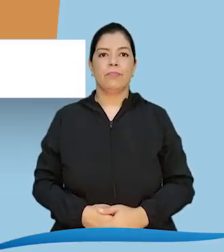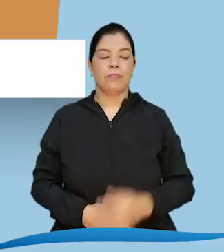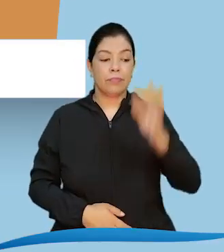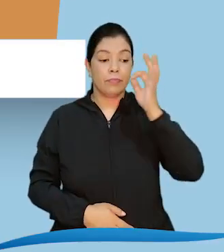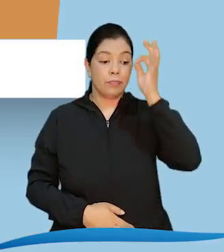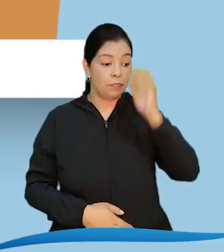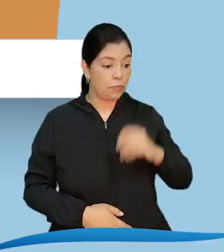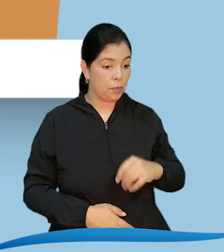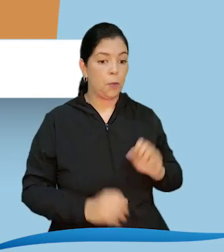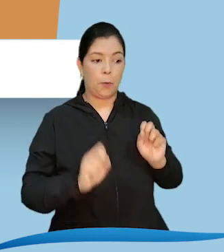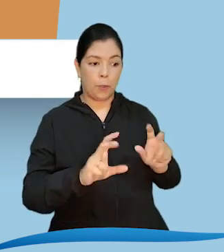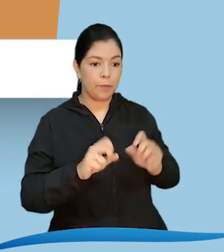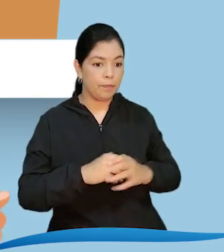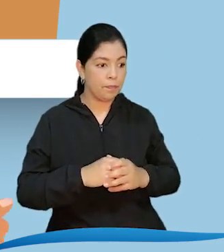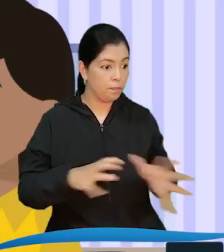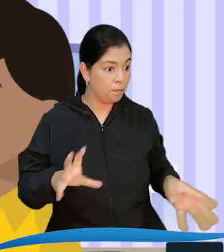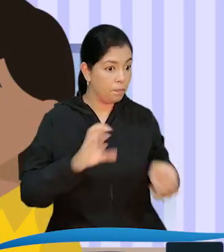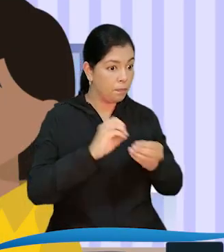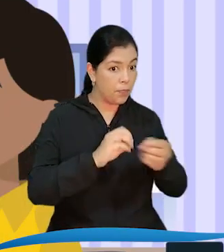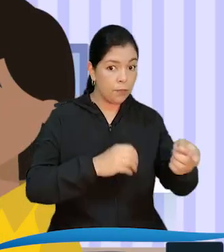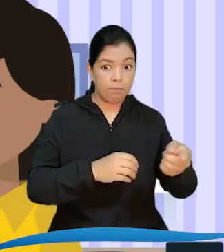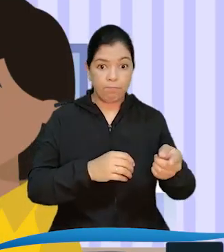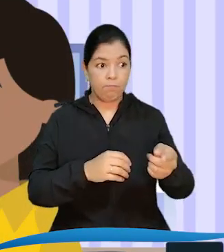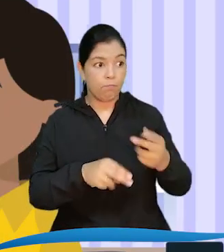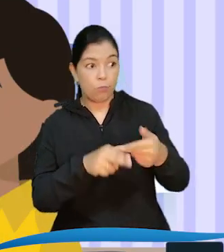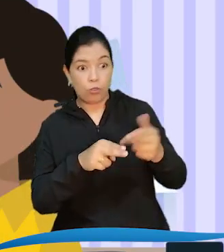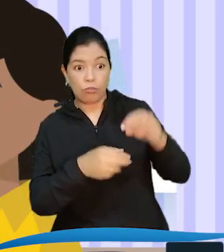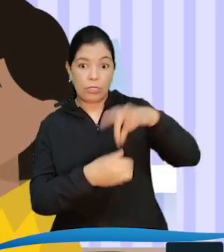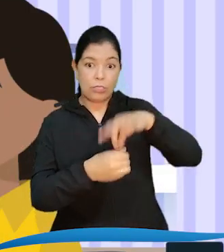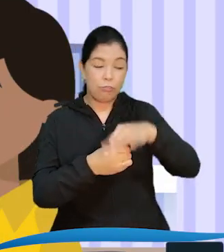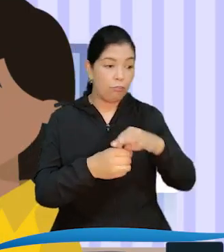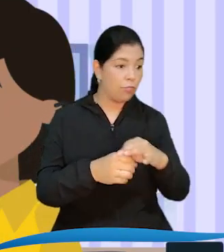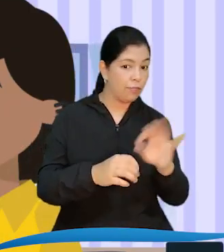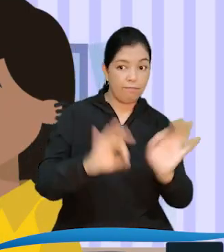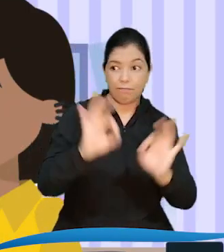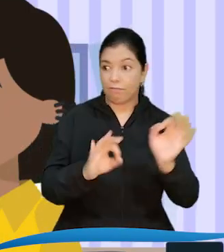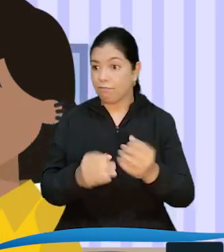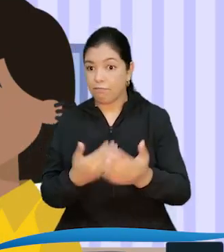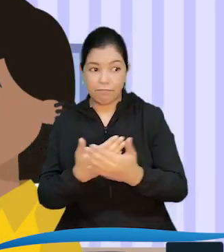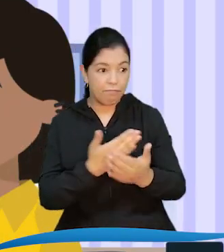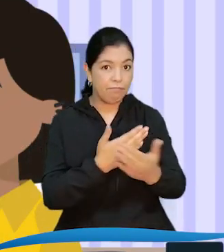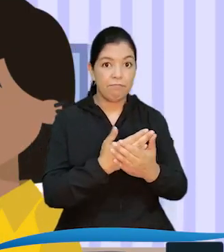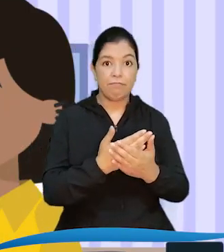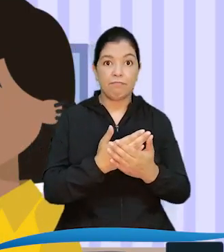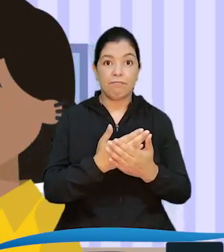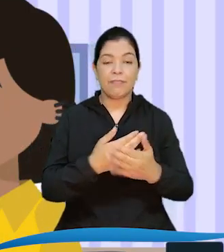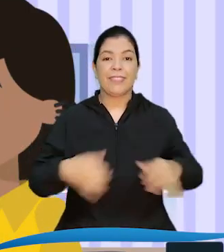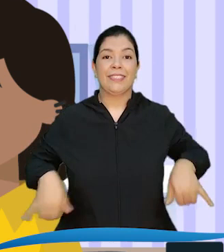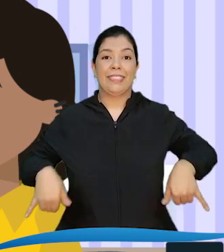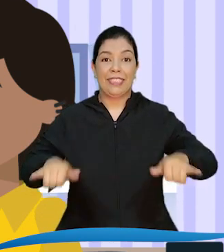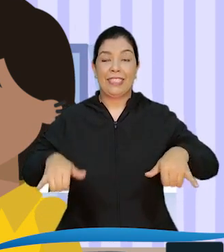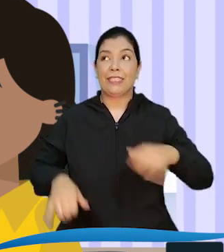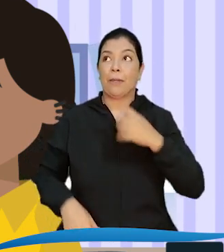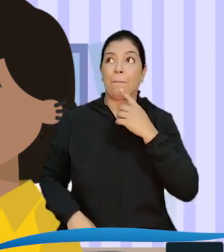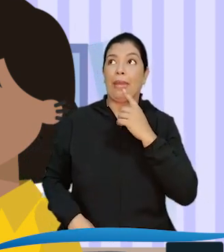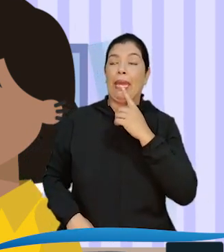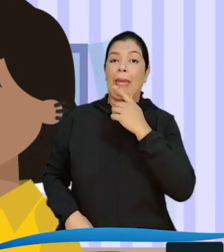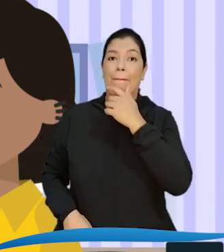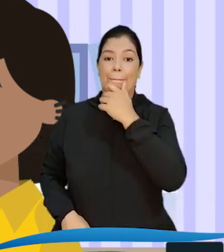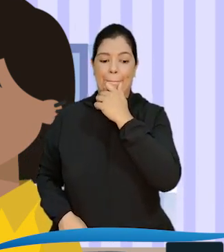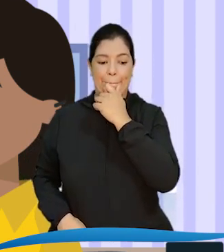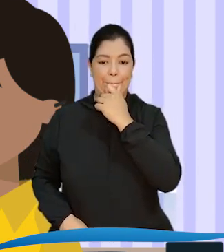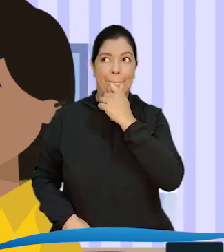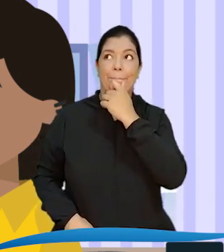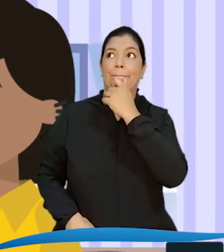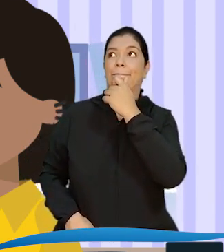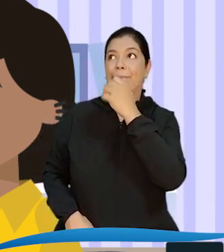últimos preparativos para las elecciones? Equidad haciendo una pausa y mirando al secretario antes de responder con timidez Bueno,